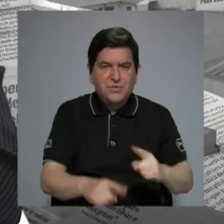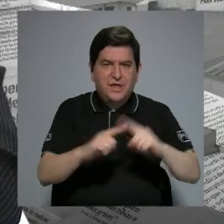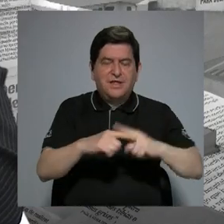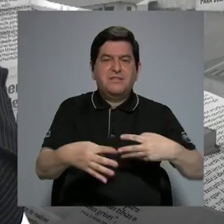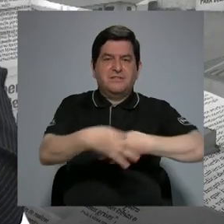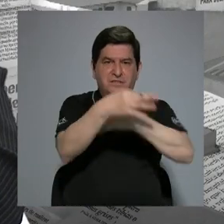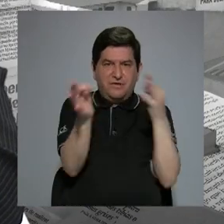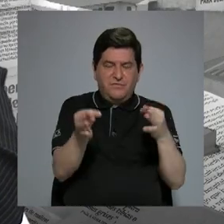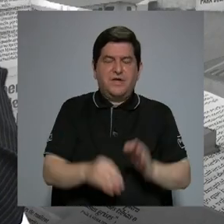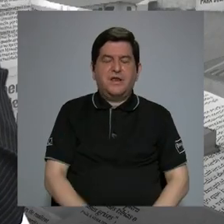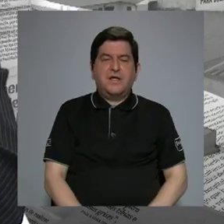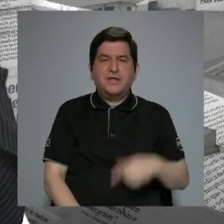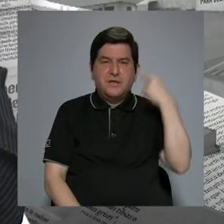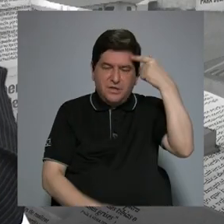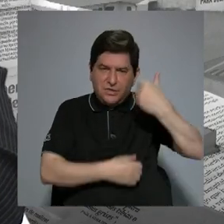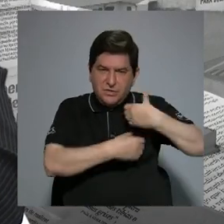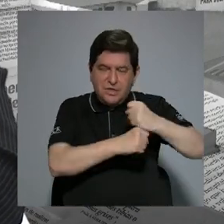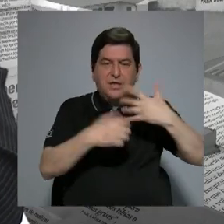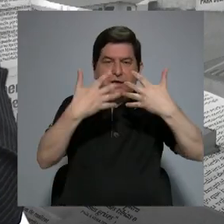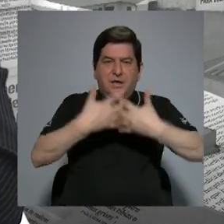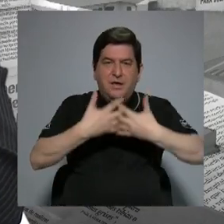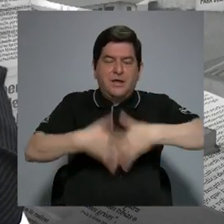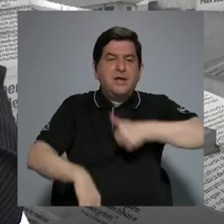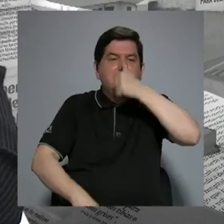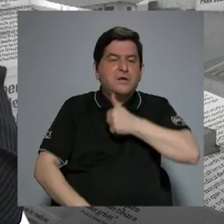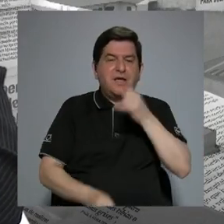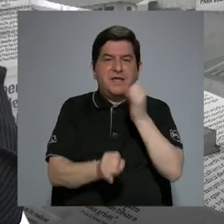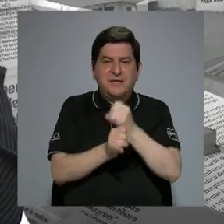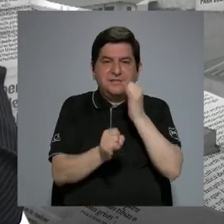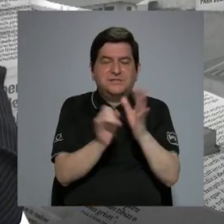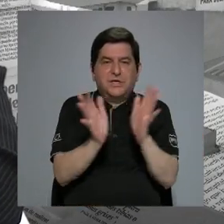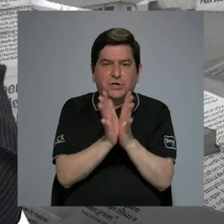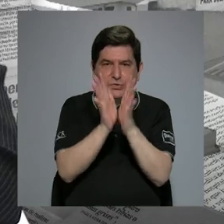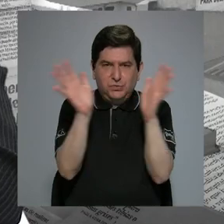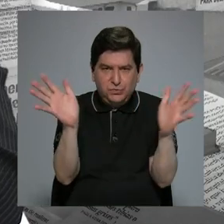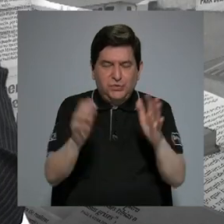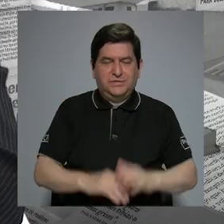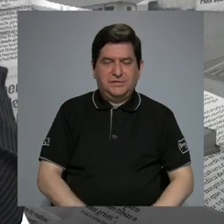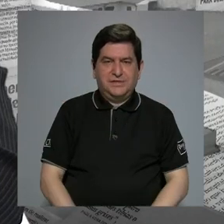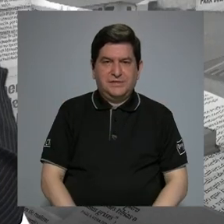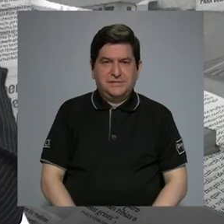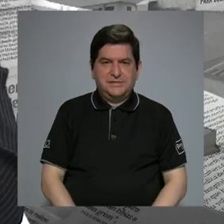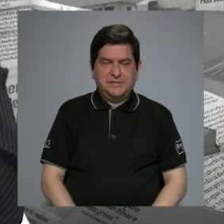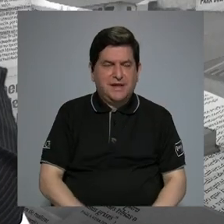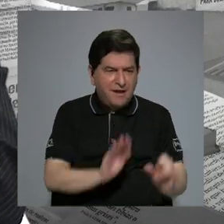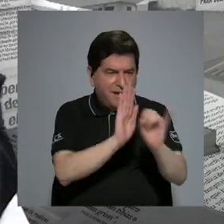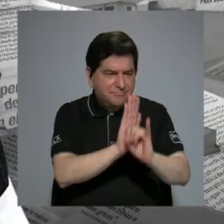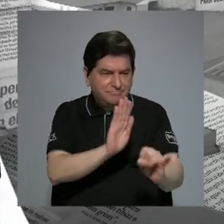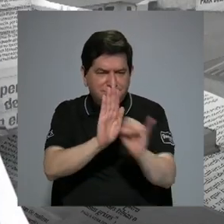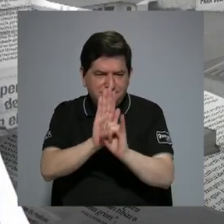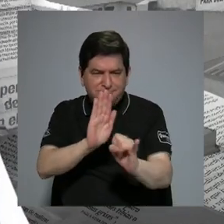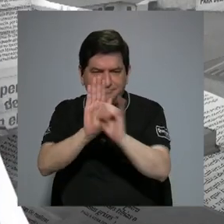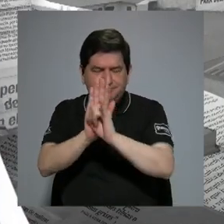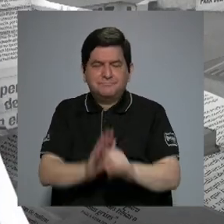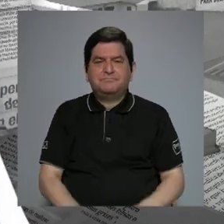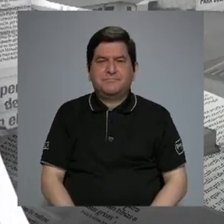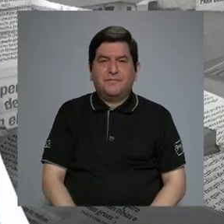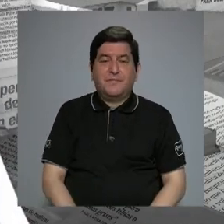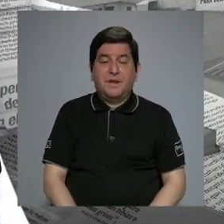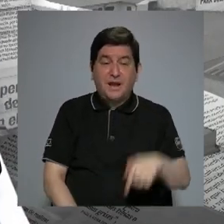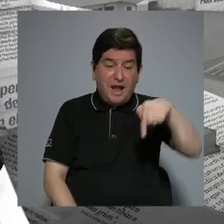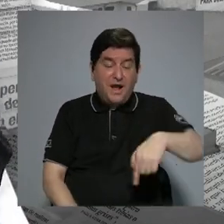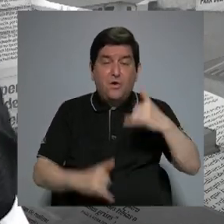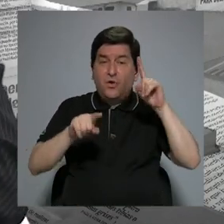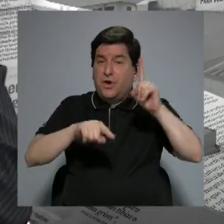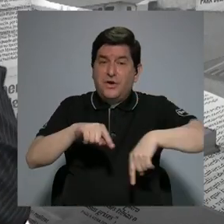talleres con los gobiernos locales, con la empresa privada, con instituciones públicas y hemos podido identificar esto. En este momento no te